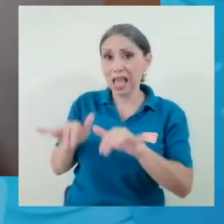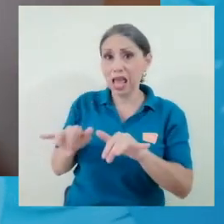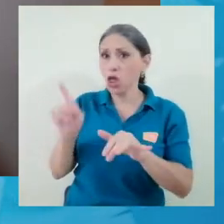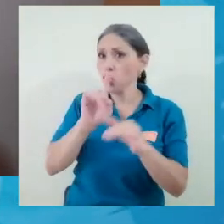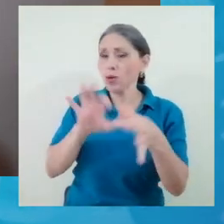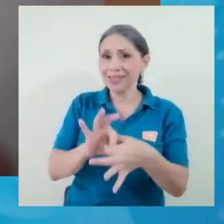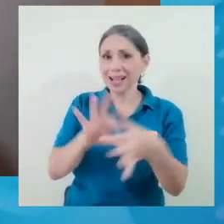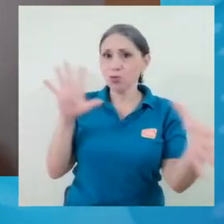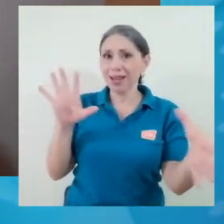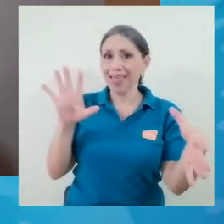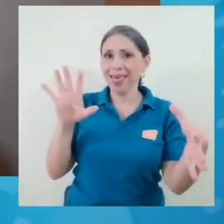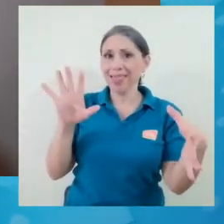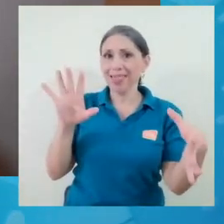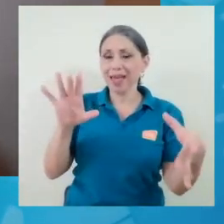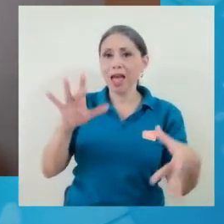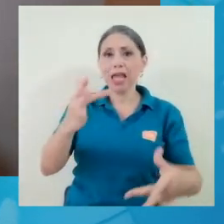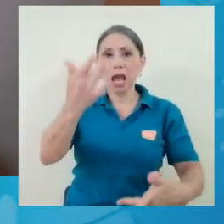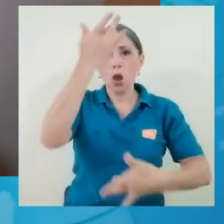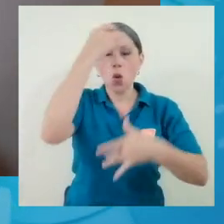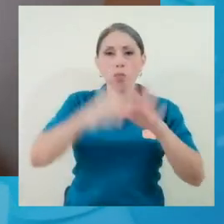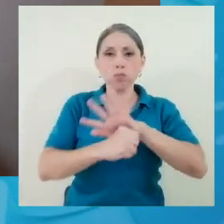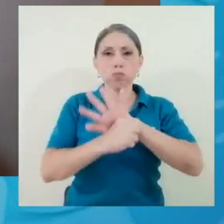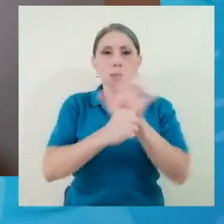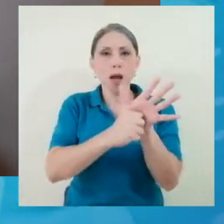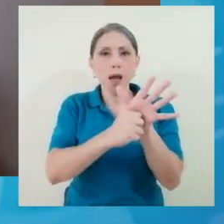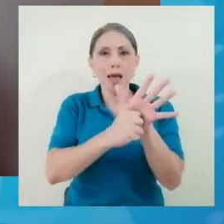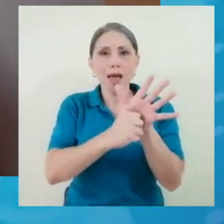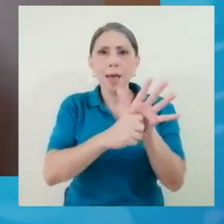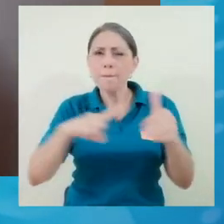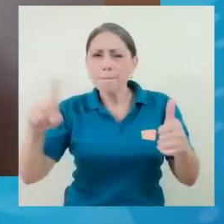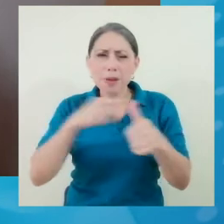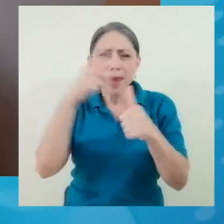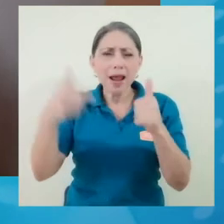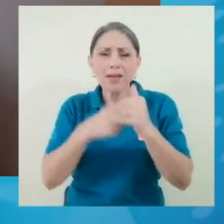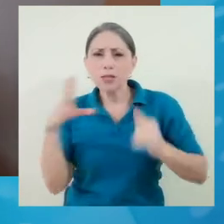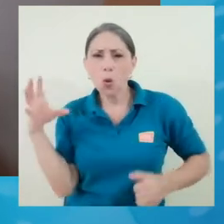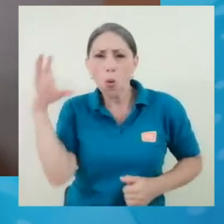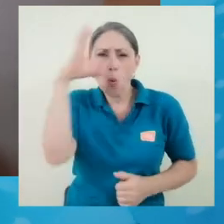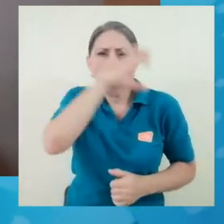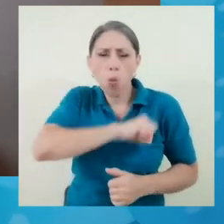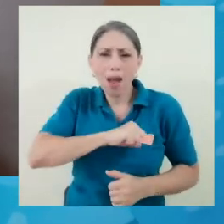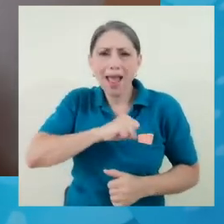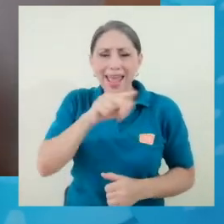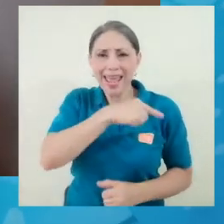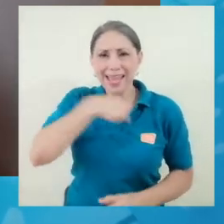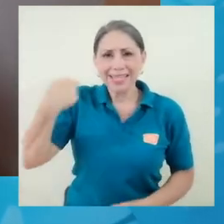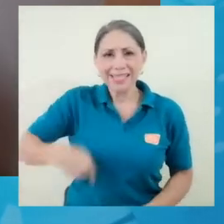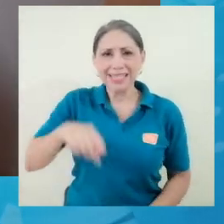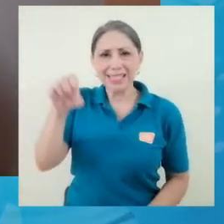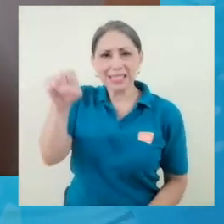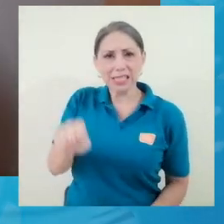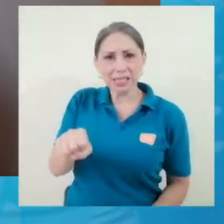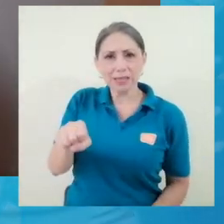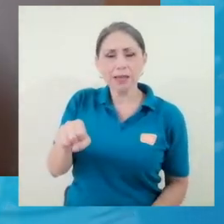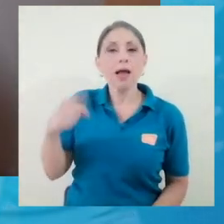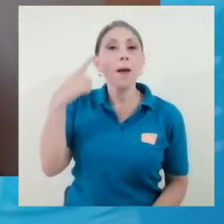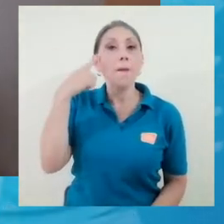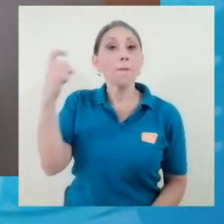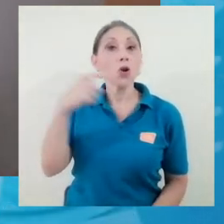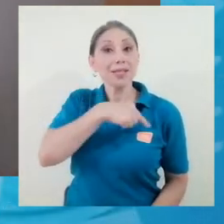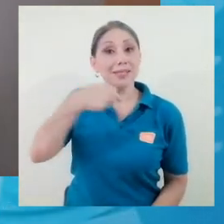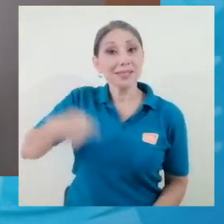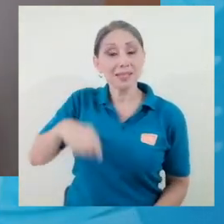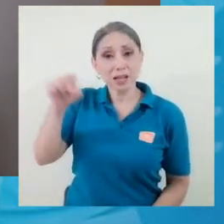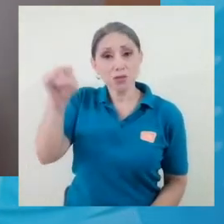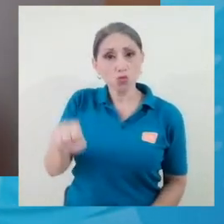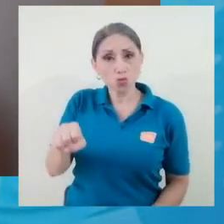el coronavirus se haya detectado primero en diciembre del 2019 en el sur de China. En vista de que el sur de China es una de las